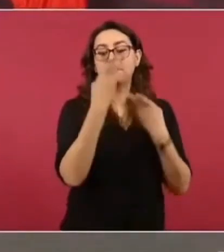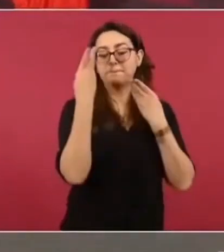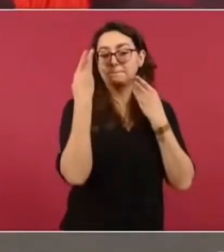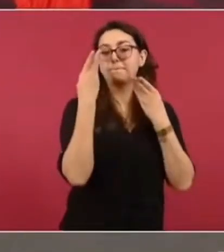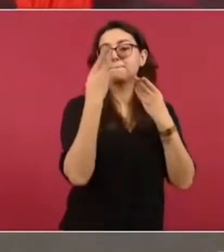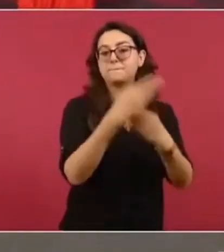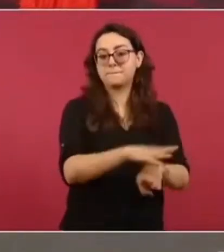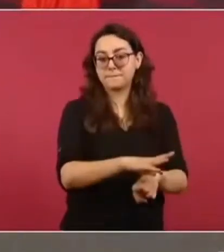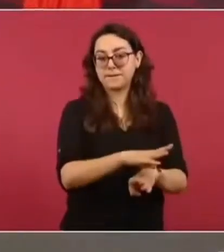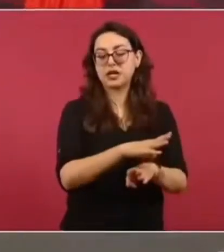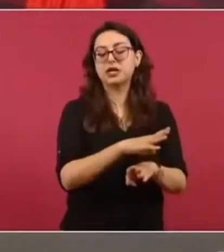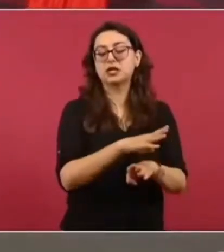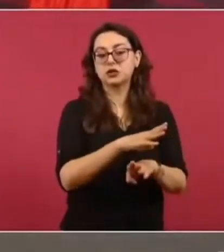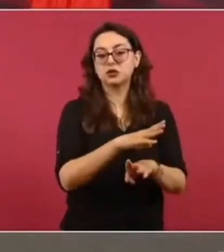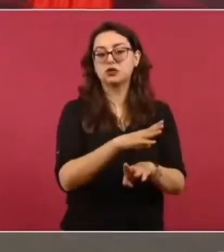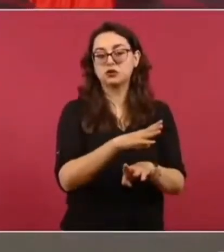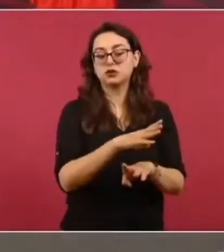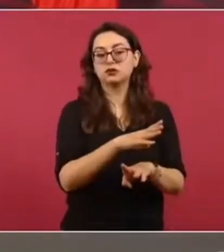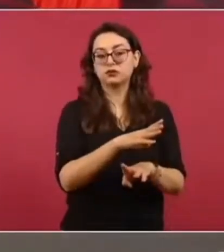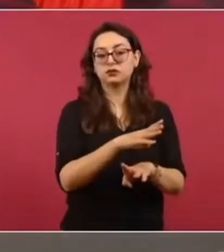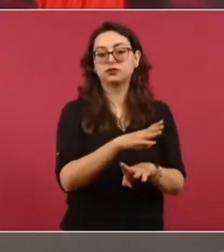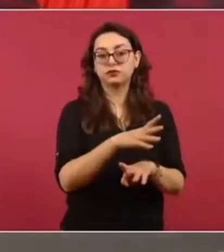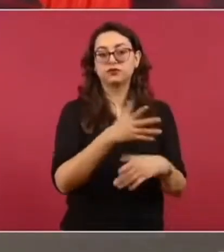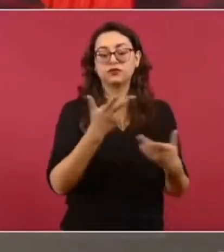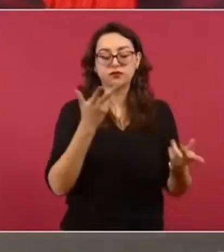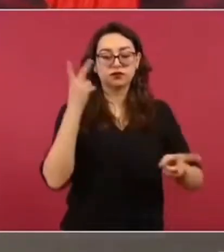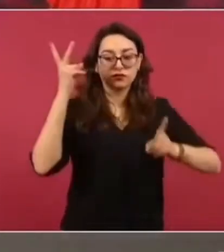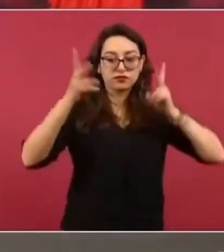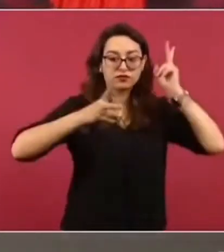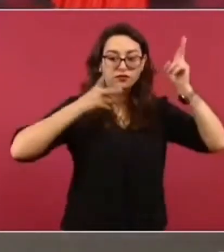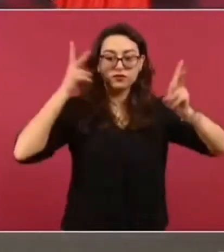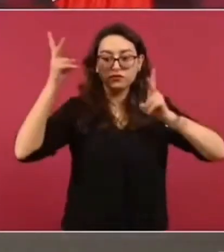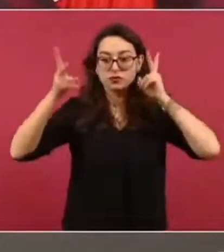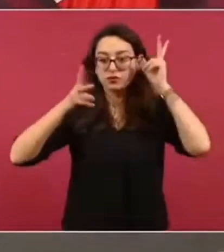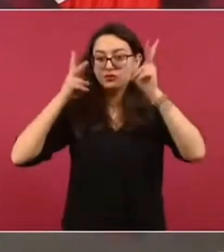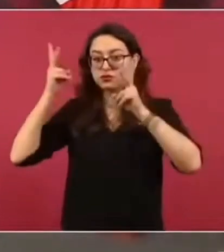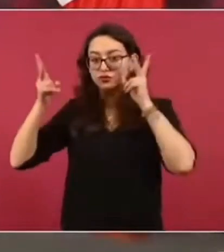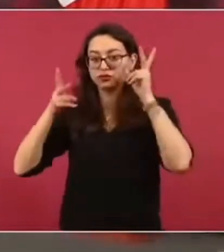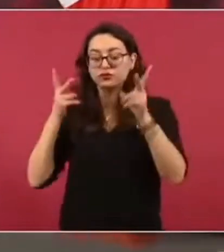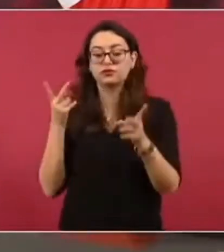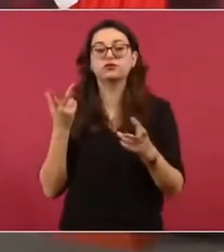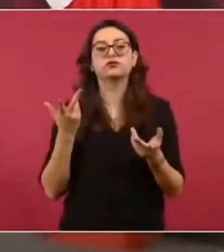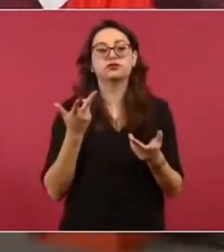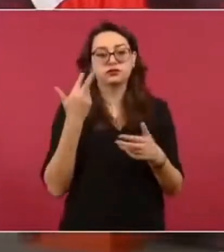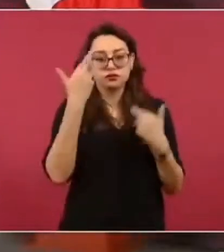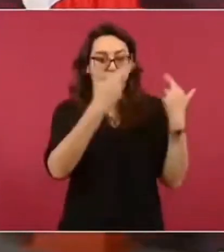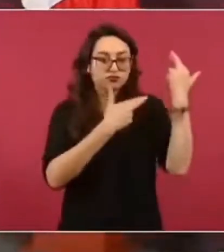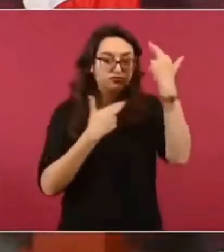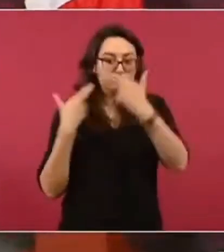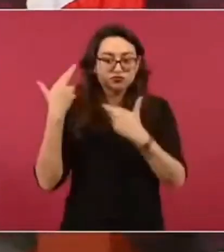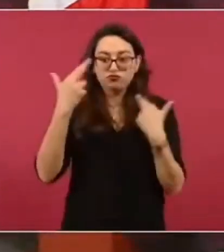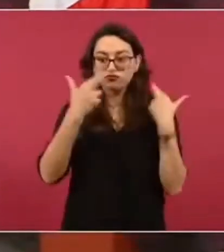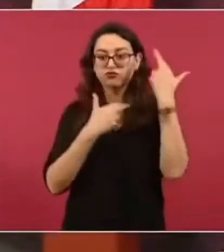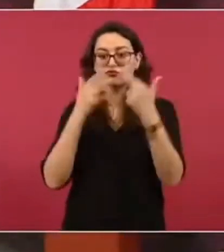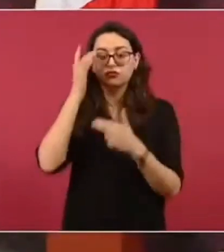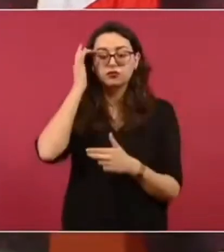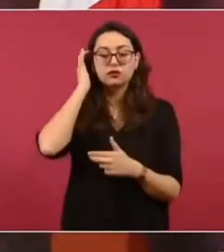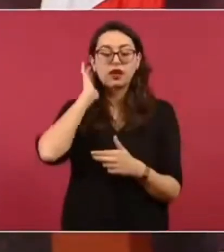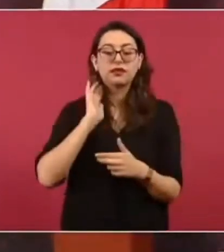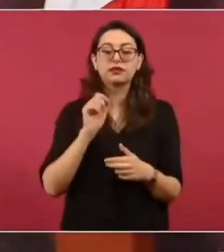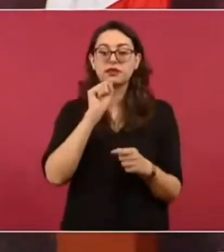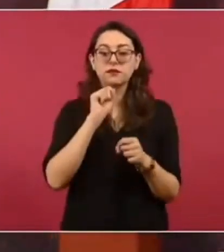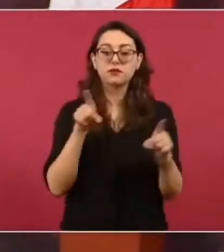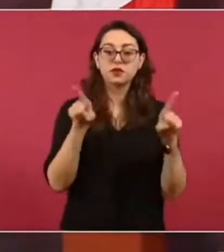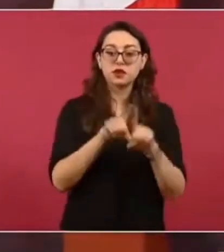del Bienestar. y vamos a evaluar, pero además, entre otras cosas,